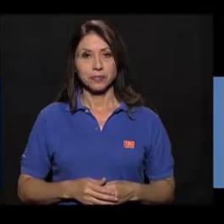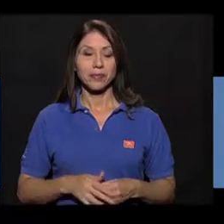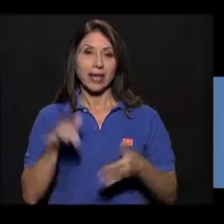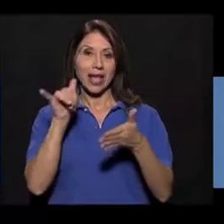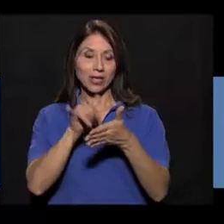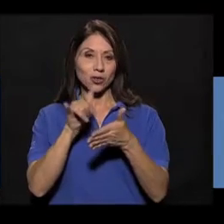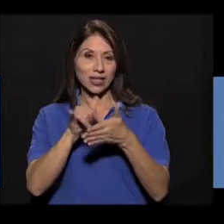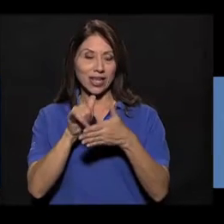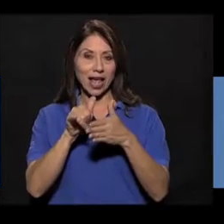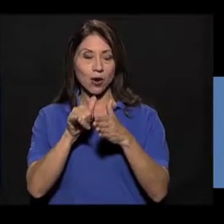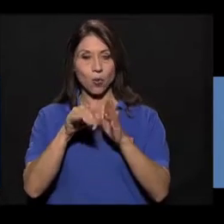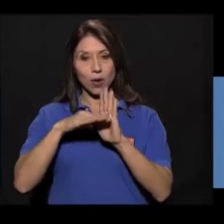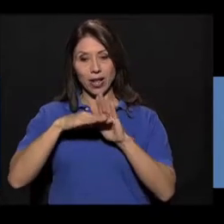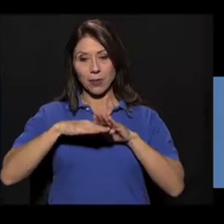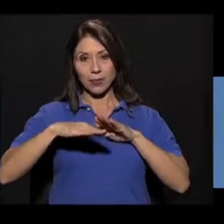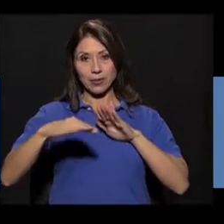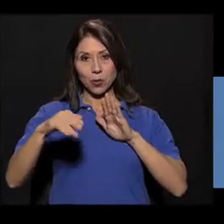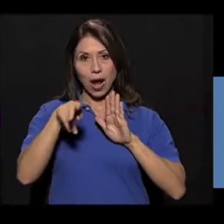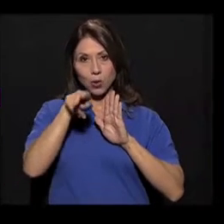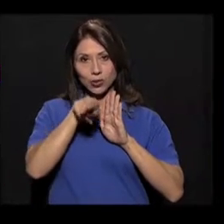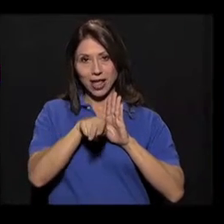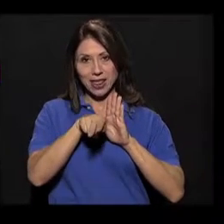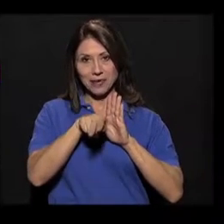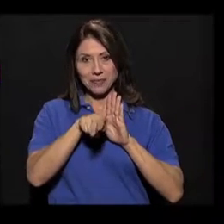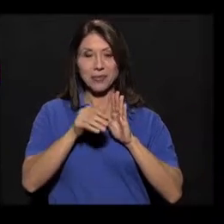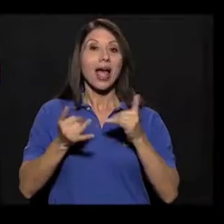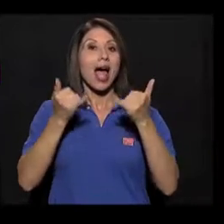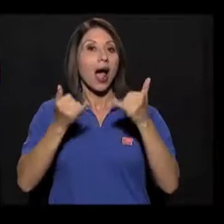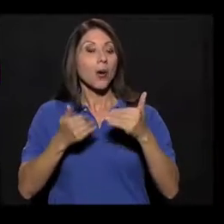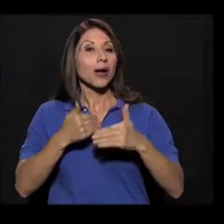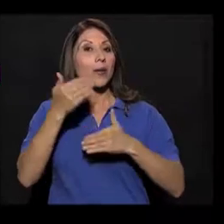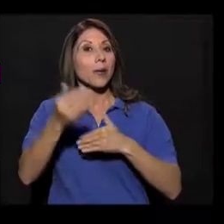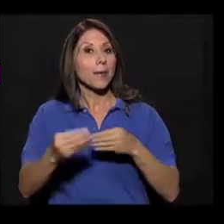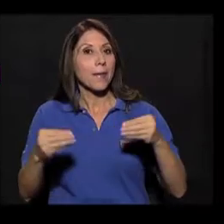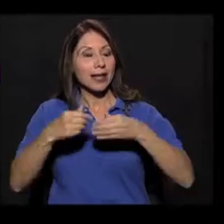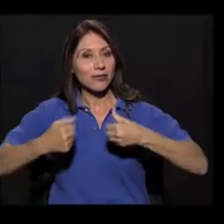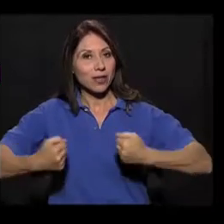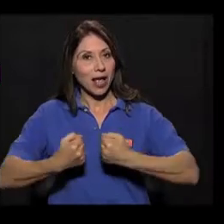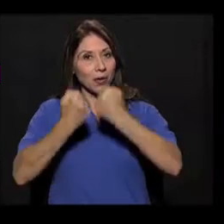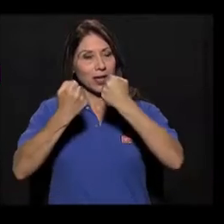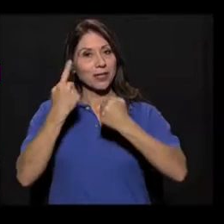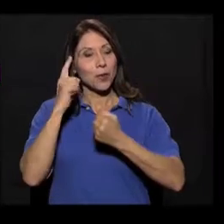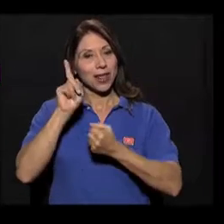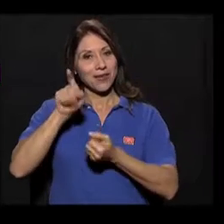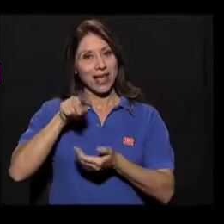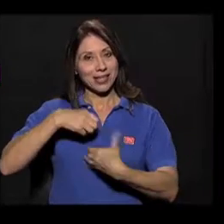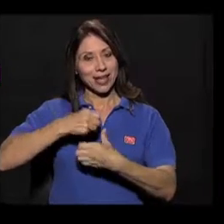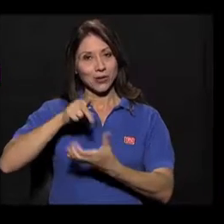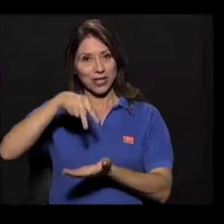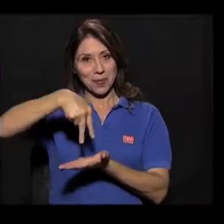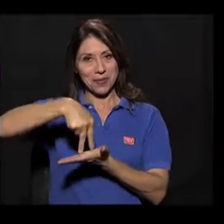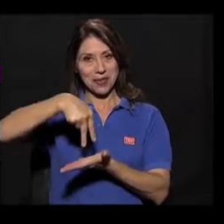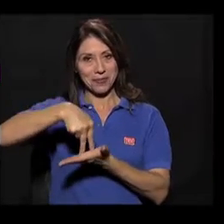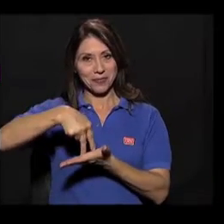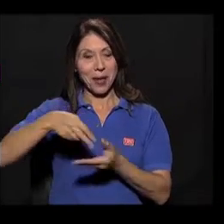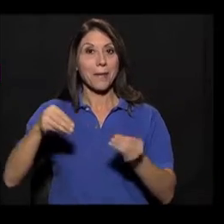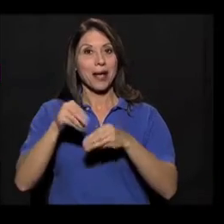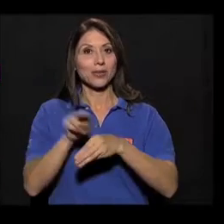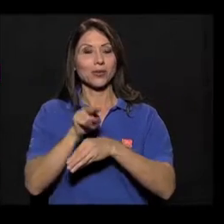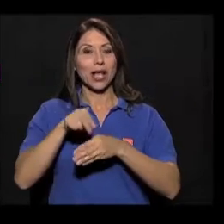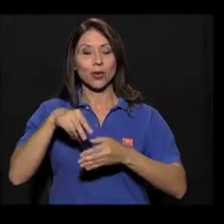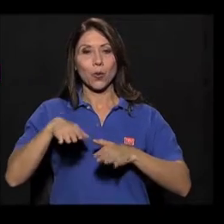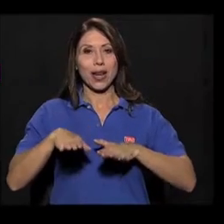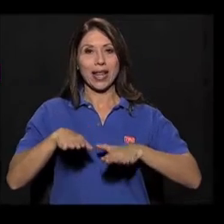eso sería acostado. Los siguientes ejercicios son un poquito más rotadores, ya que son de pie. Implican más el uso del equilibrio.